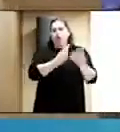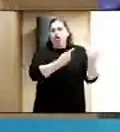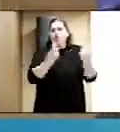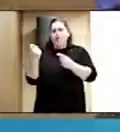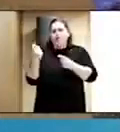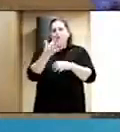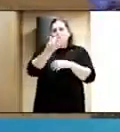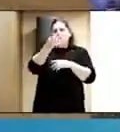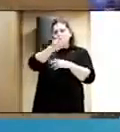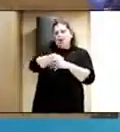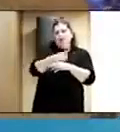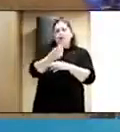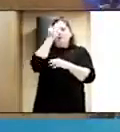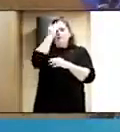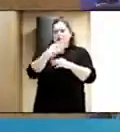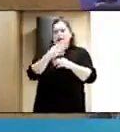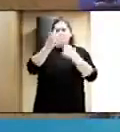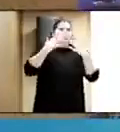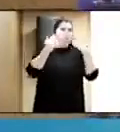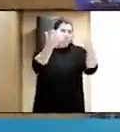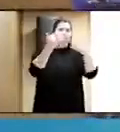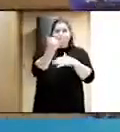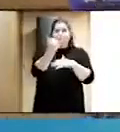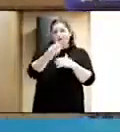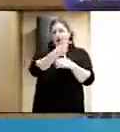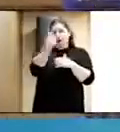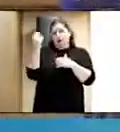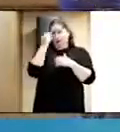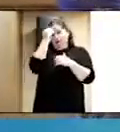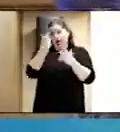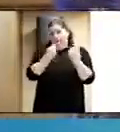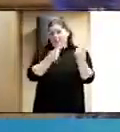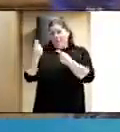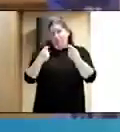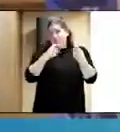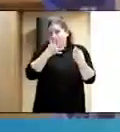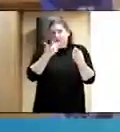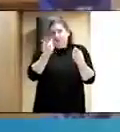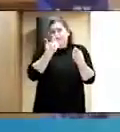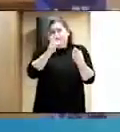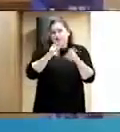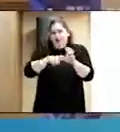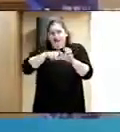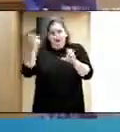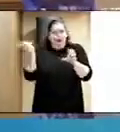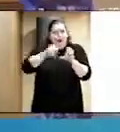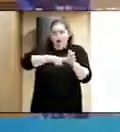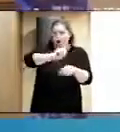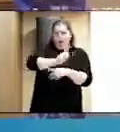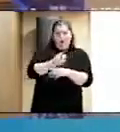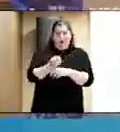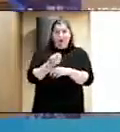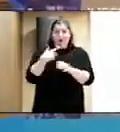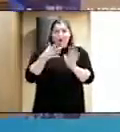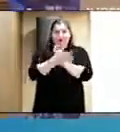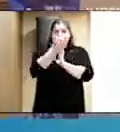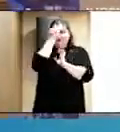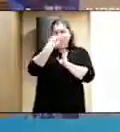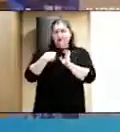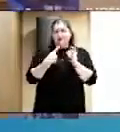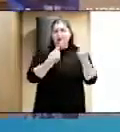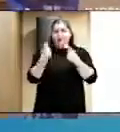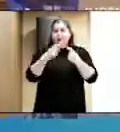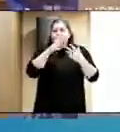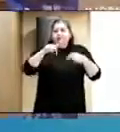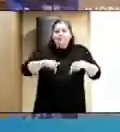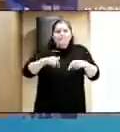todos los que estáis aquí también lo creéis, si no estaríais en otro sitio. ¿Por qué creemos desde nuestro punto de vista que son